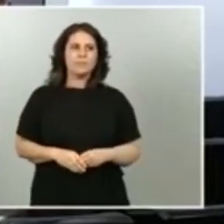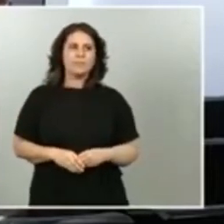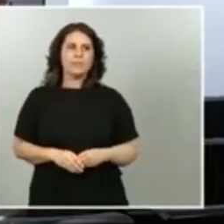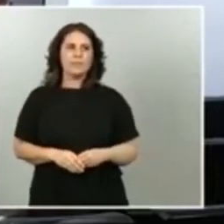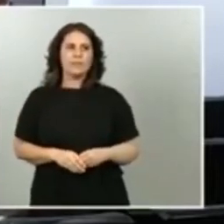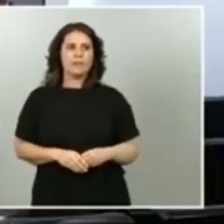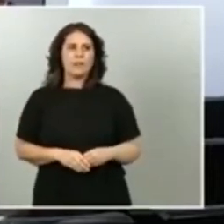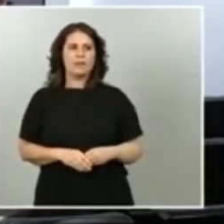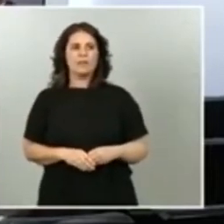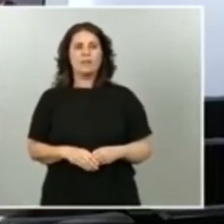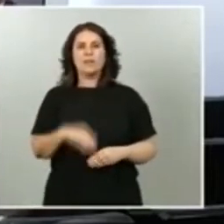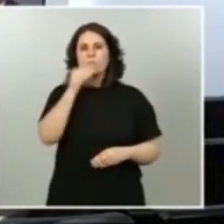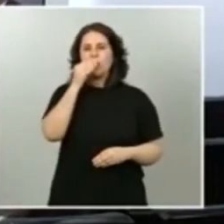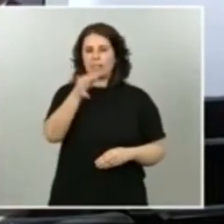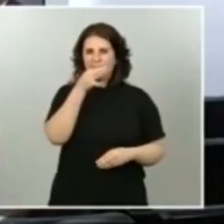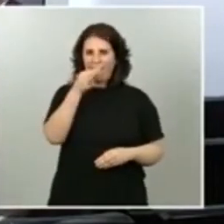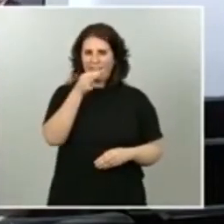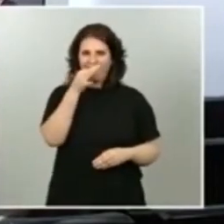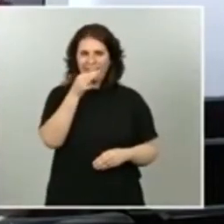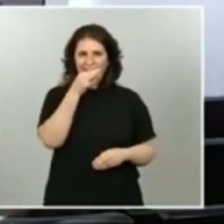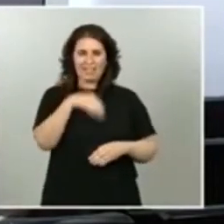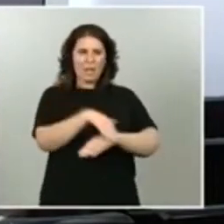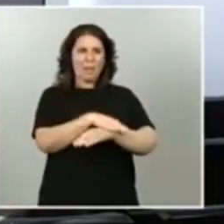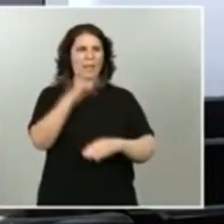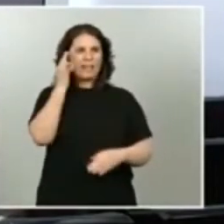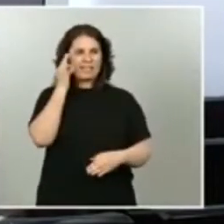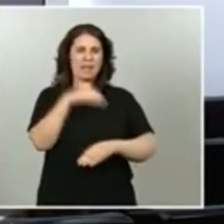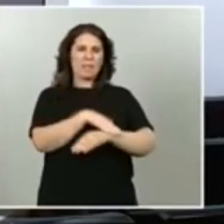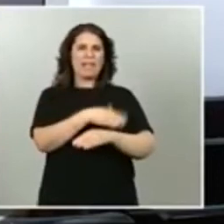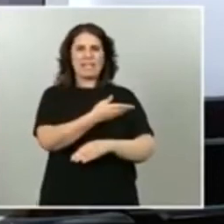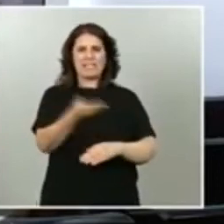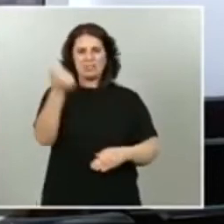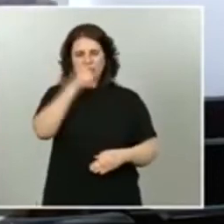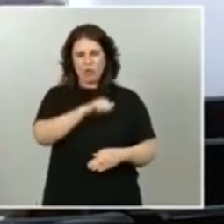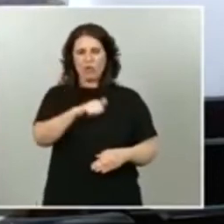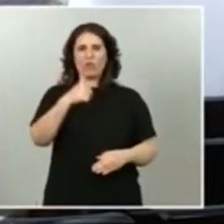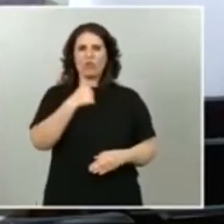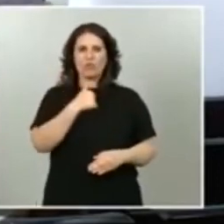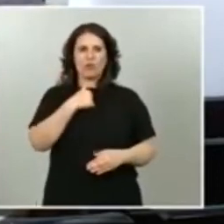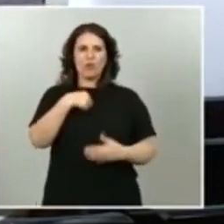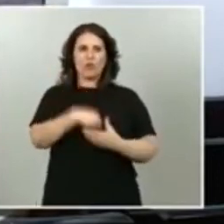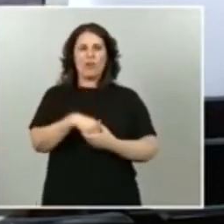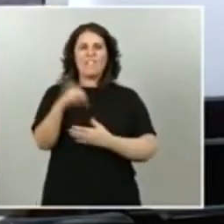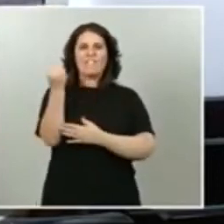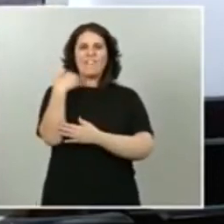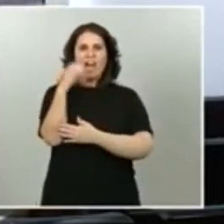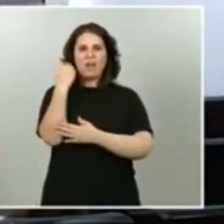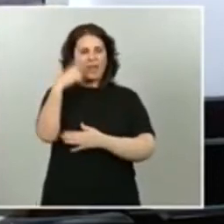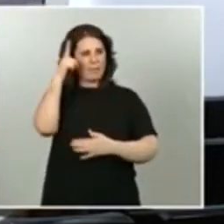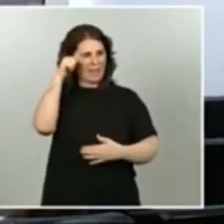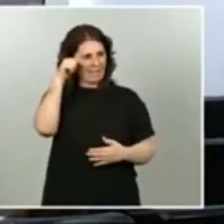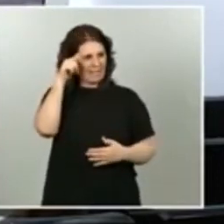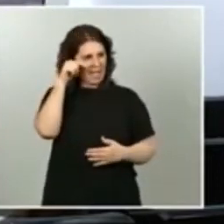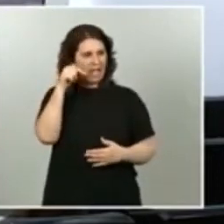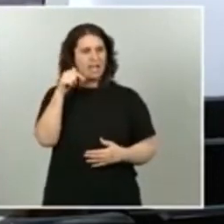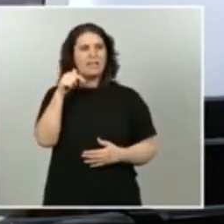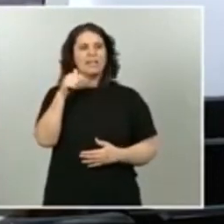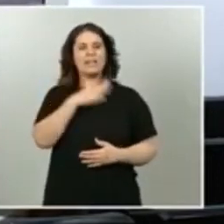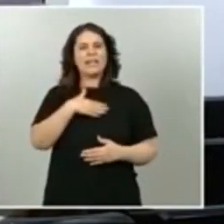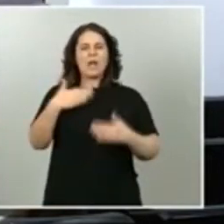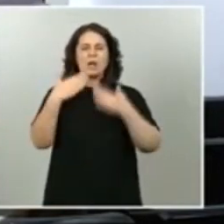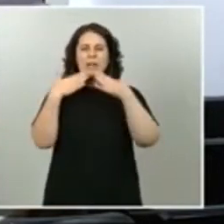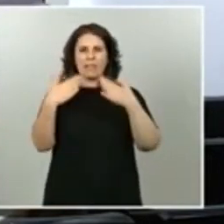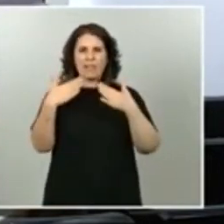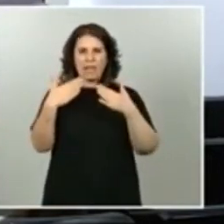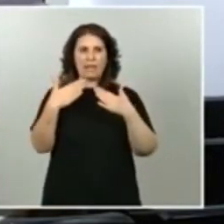Buenas tardes Ministra Ministro me llamo Alicia Martínez periodista para Melilla como he dicho quiero agradecer que no tenéis que estar a los que no estamos